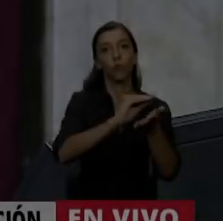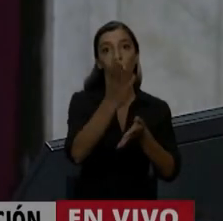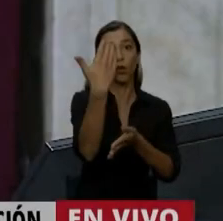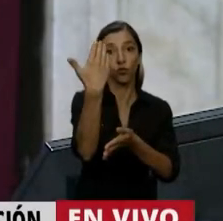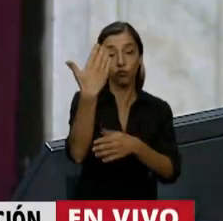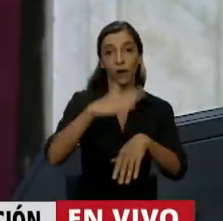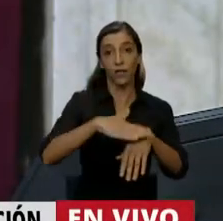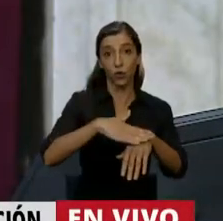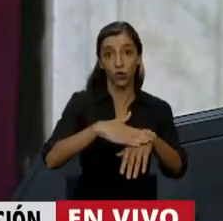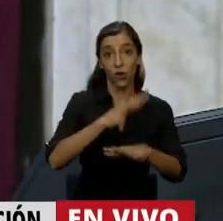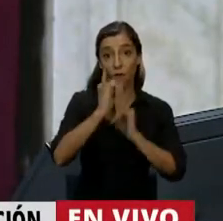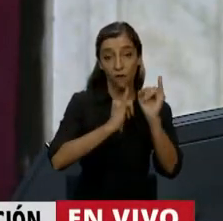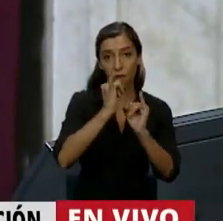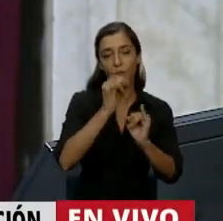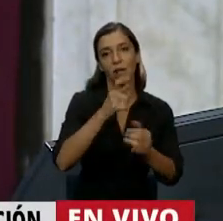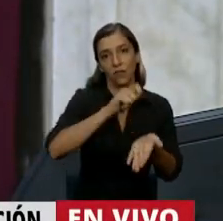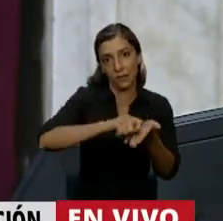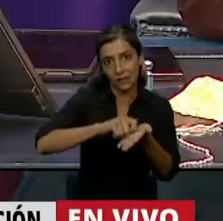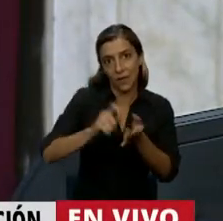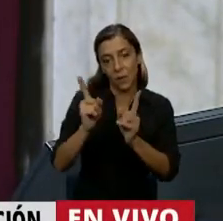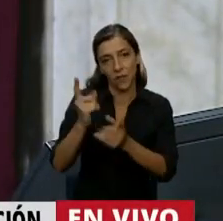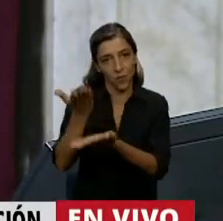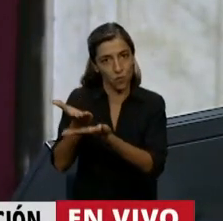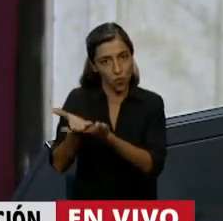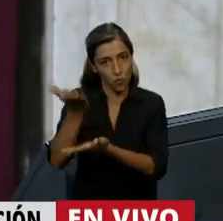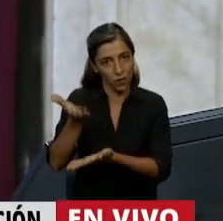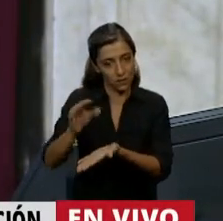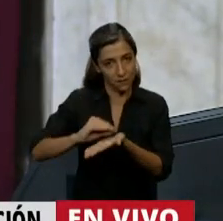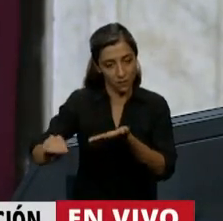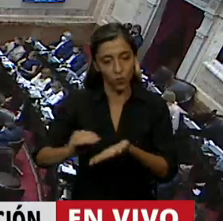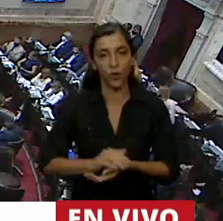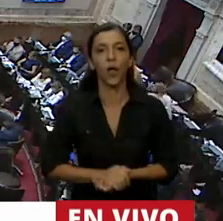En el uso de la palabra, la diputada Alejandra Vigo.